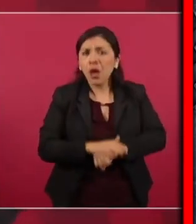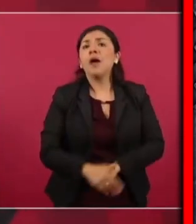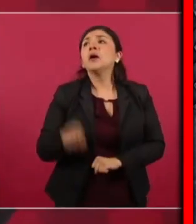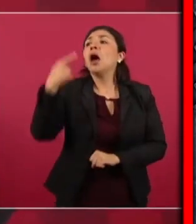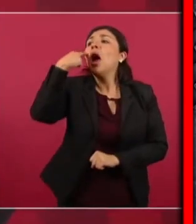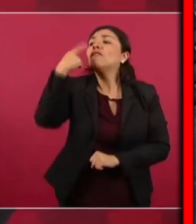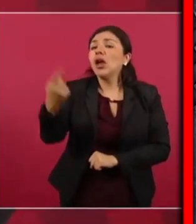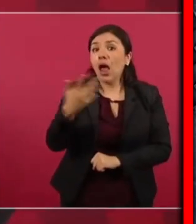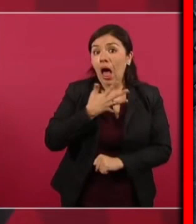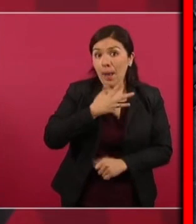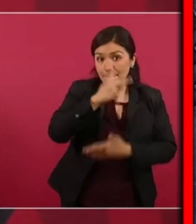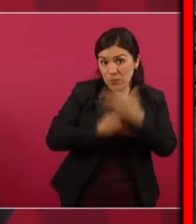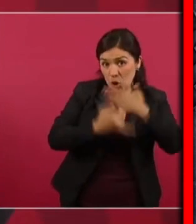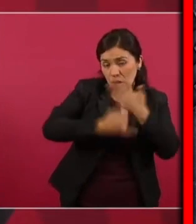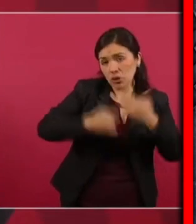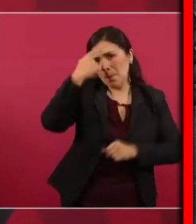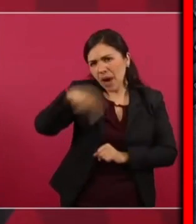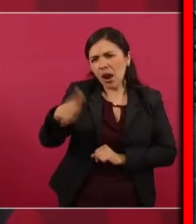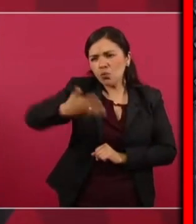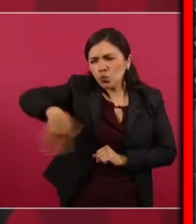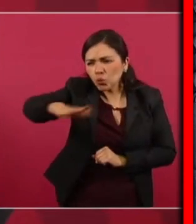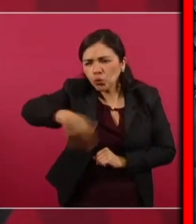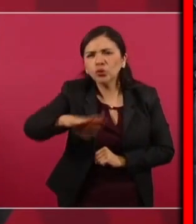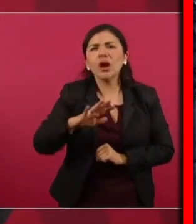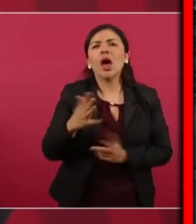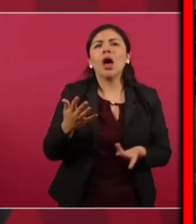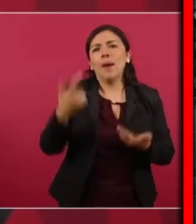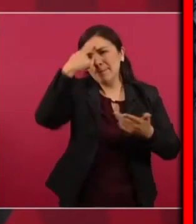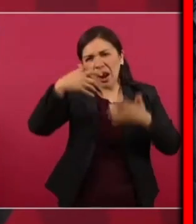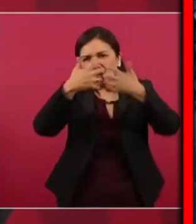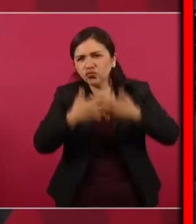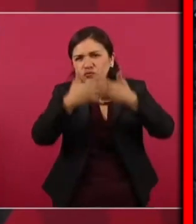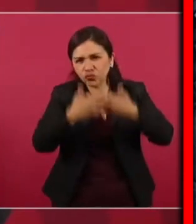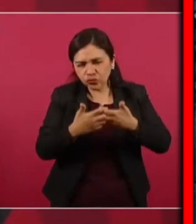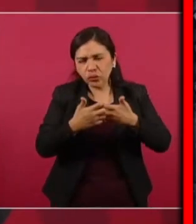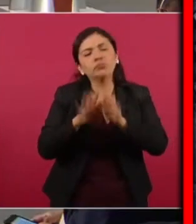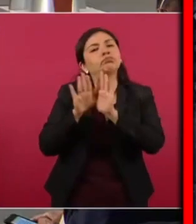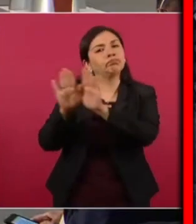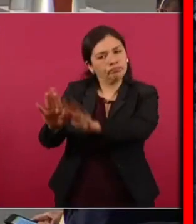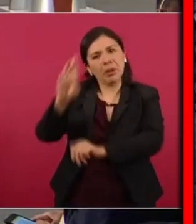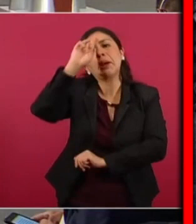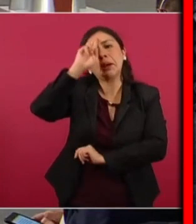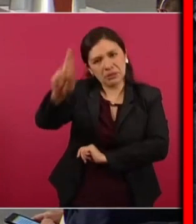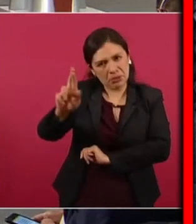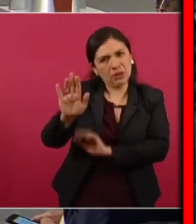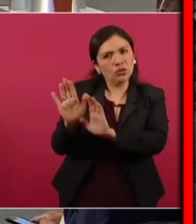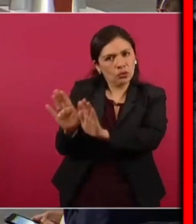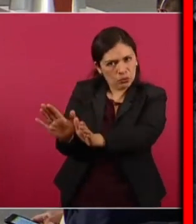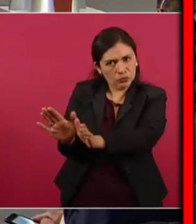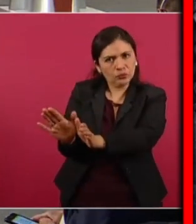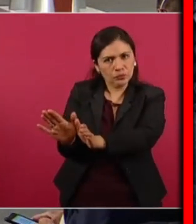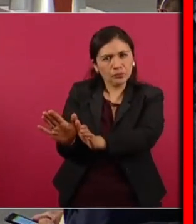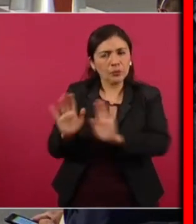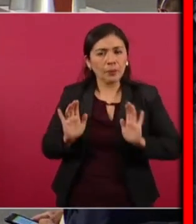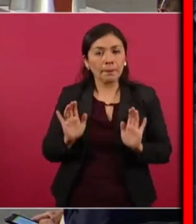de exploración y de producción se van a respetar desde luego